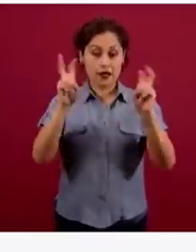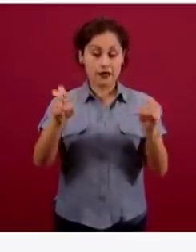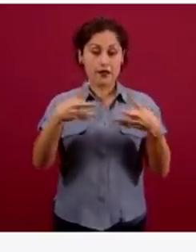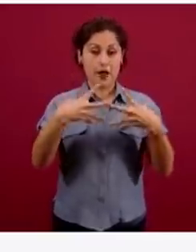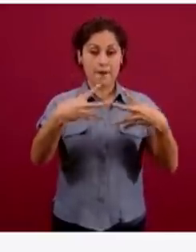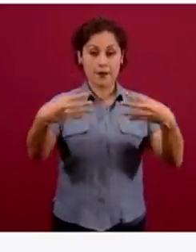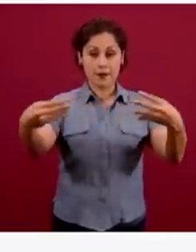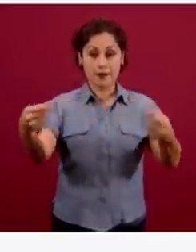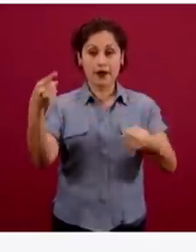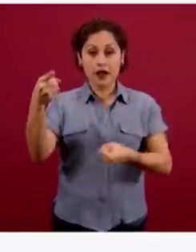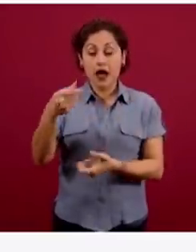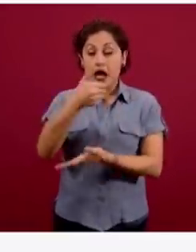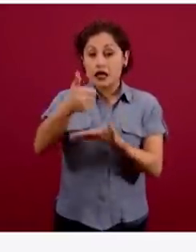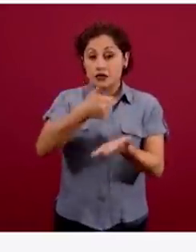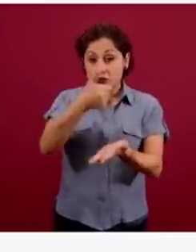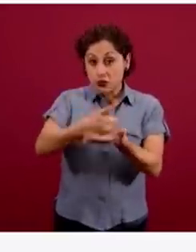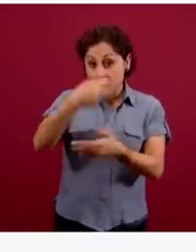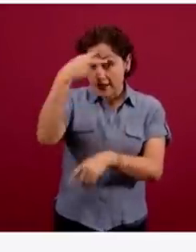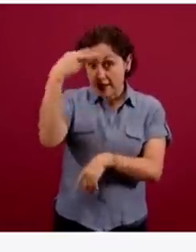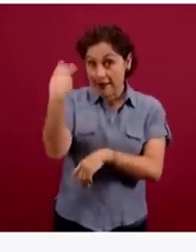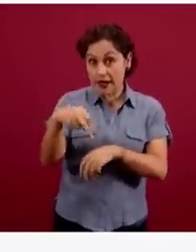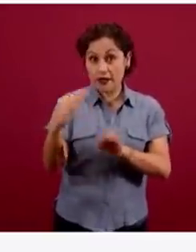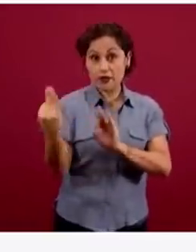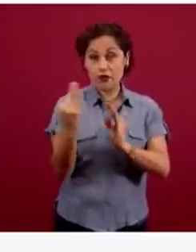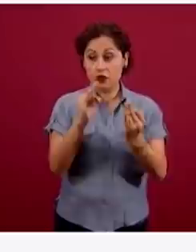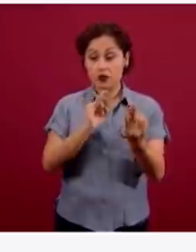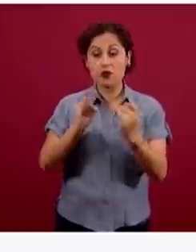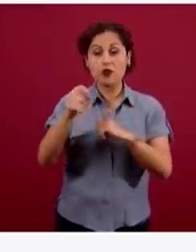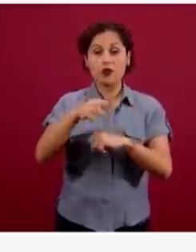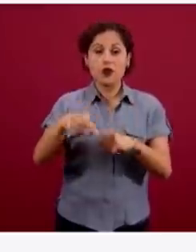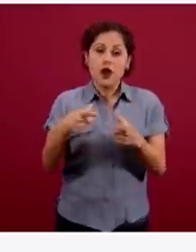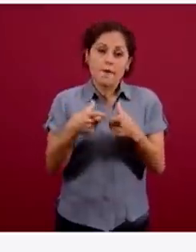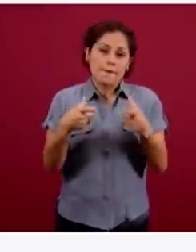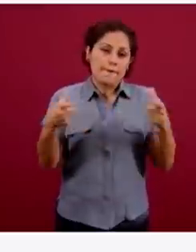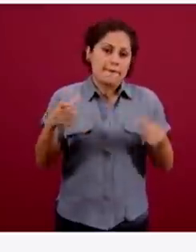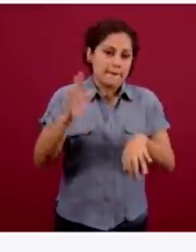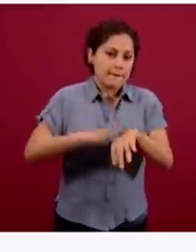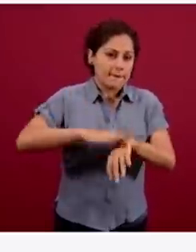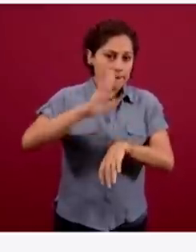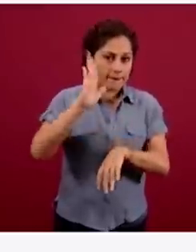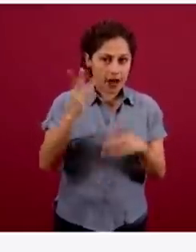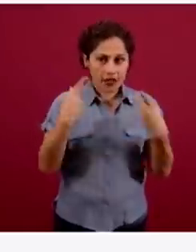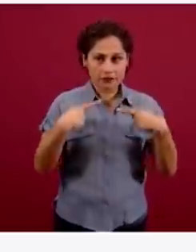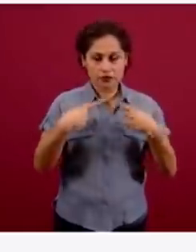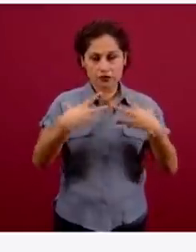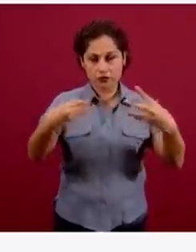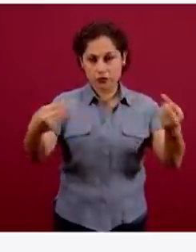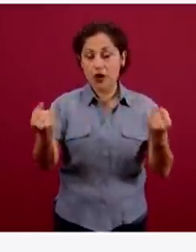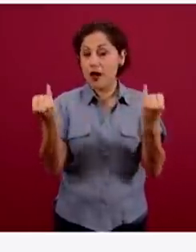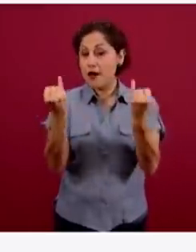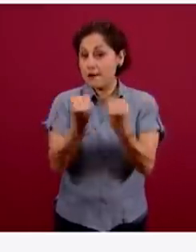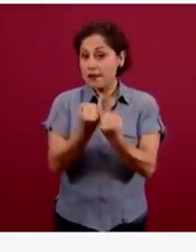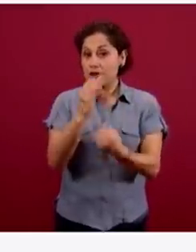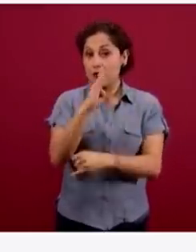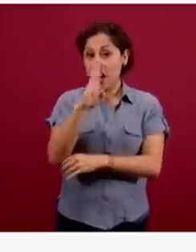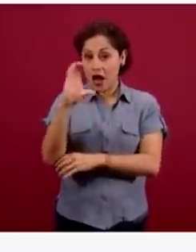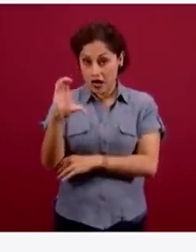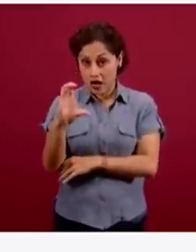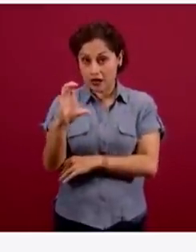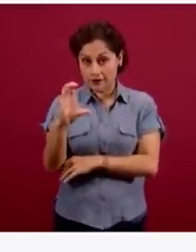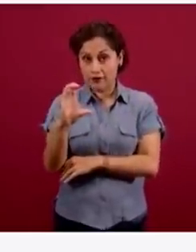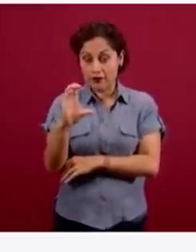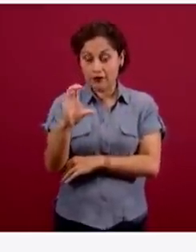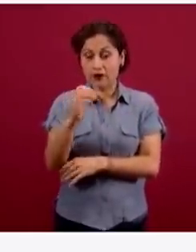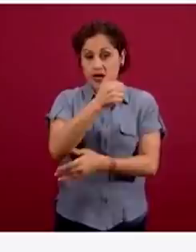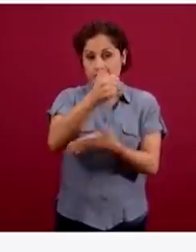metropolitana del Valle de México tenemos la mayor actividad de la epidemia, igual que en el estado de Baja California, particularmente en las dos ciudades